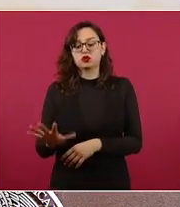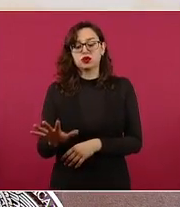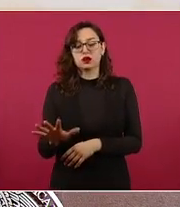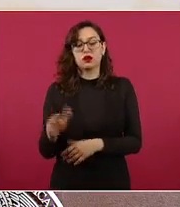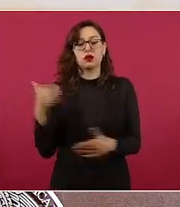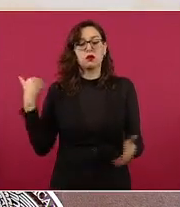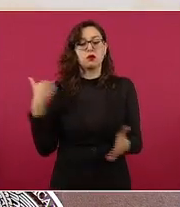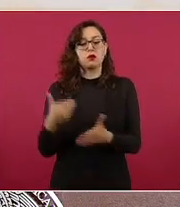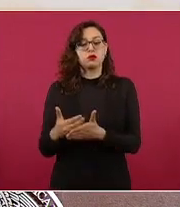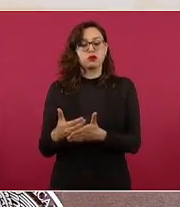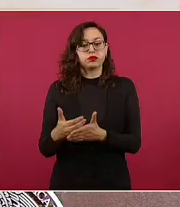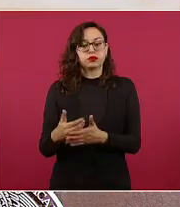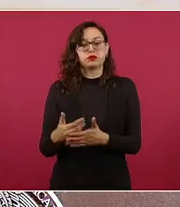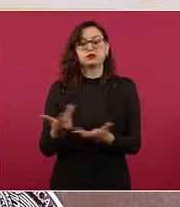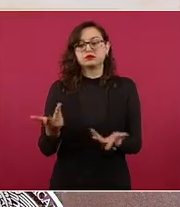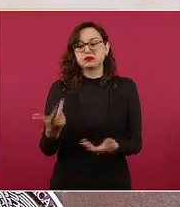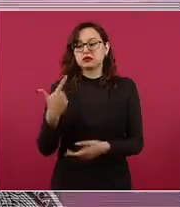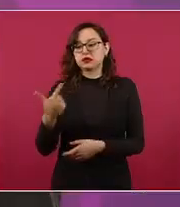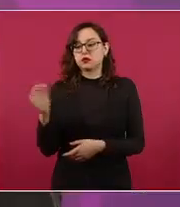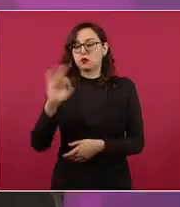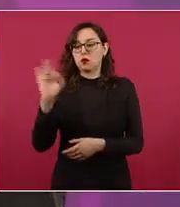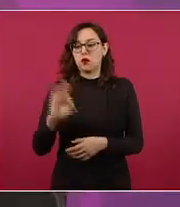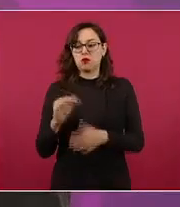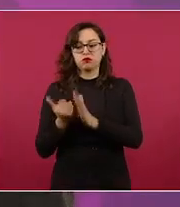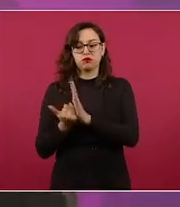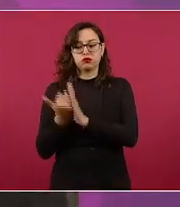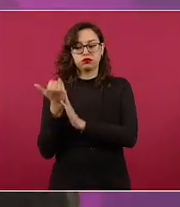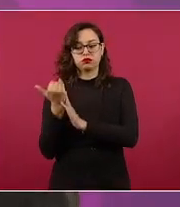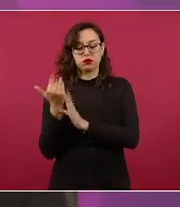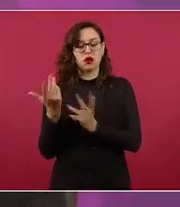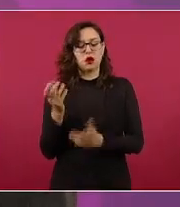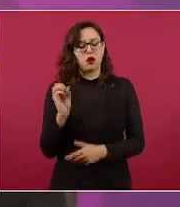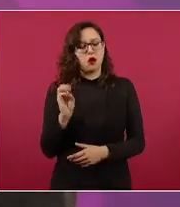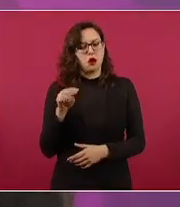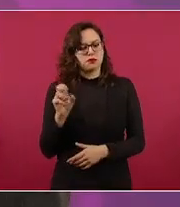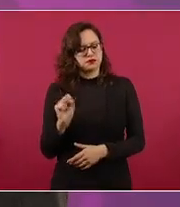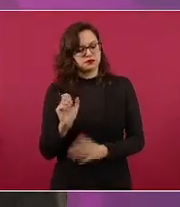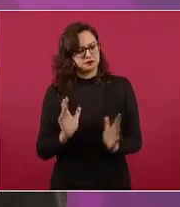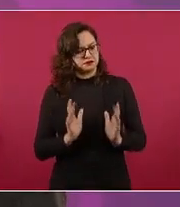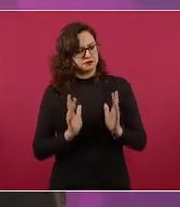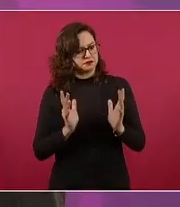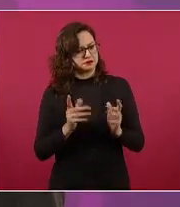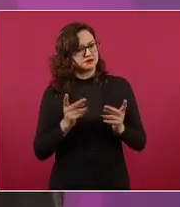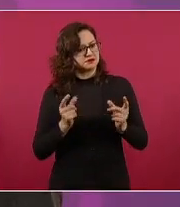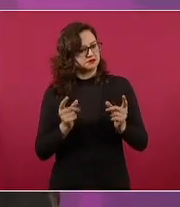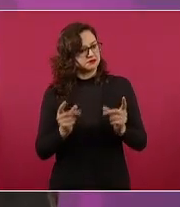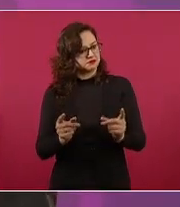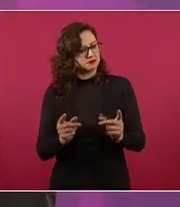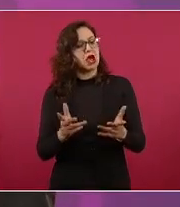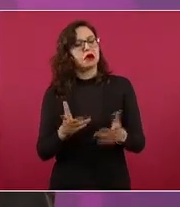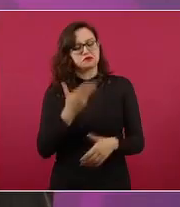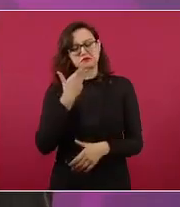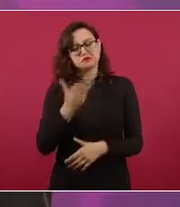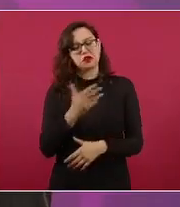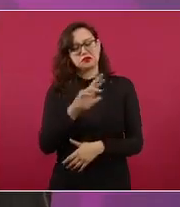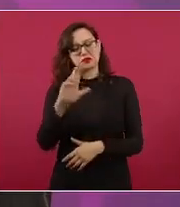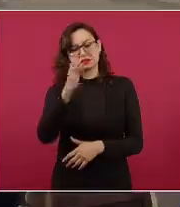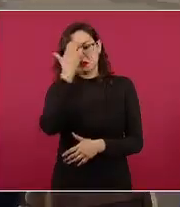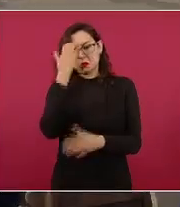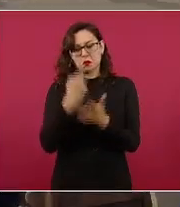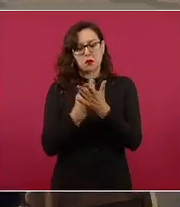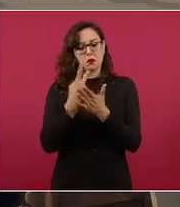periodo de casi 7 por ciento. Eso es lo que reconoce la OMS. Y en el Día Mundial del Donante de Sangre, que es hoy